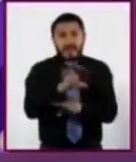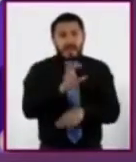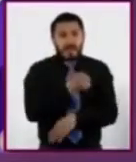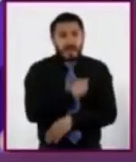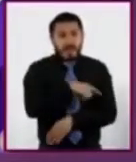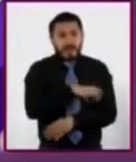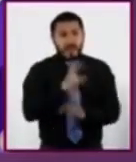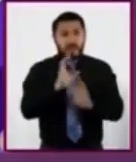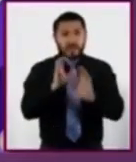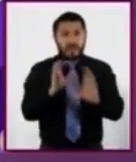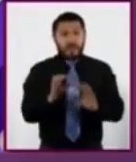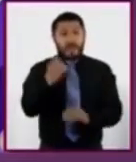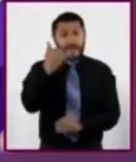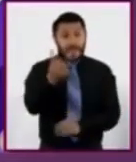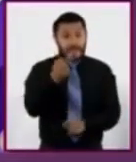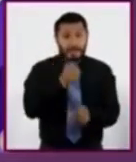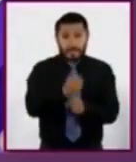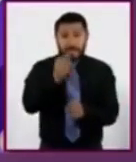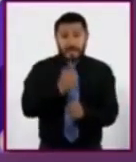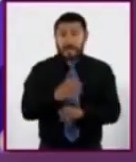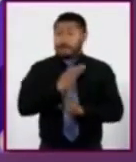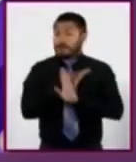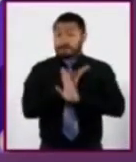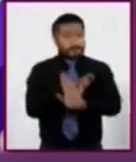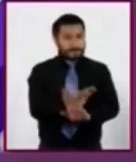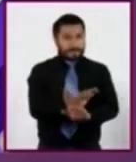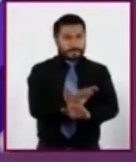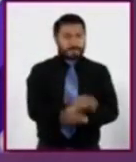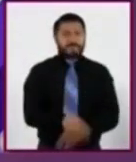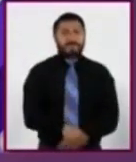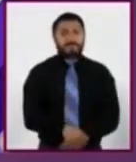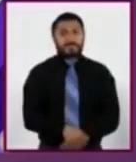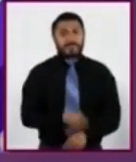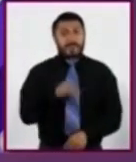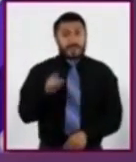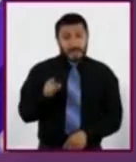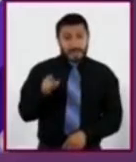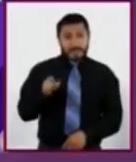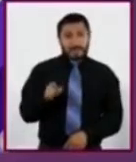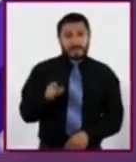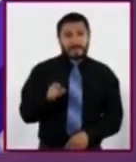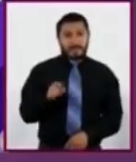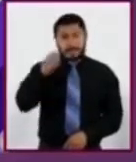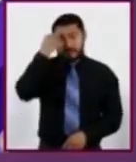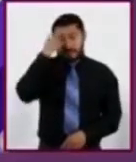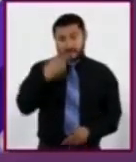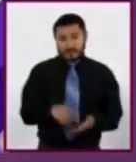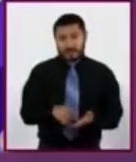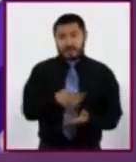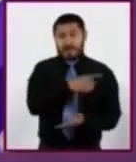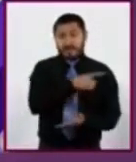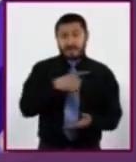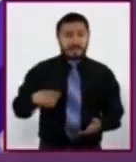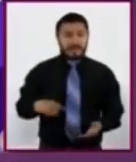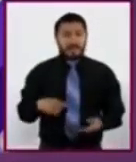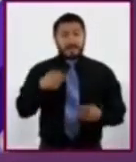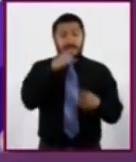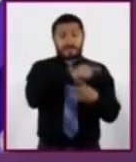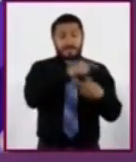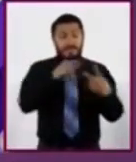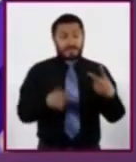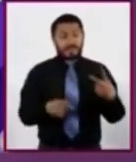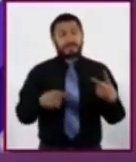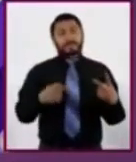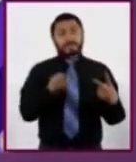y evita la violencia. Considera que debe atender dos aspectos que tienen que ver con su